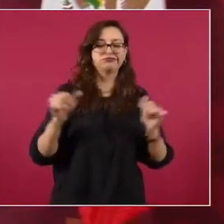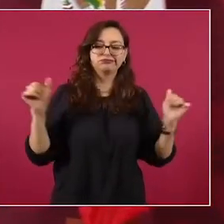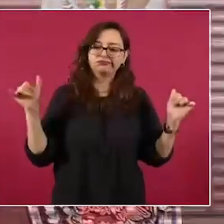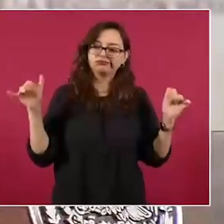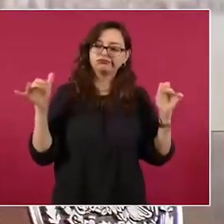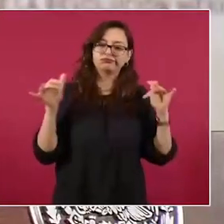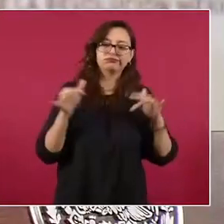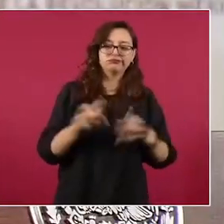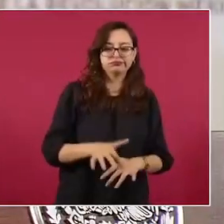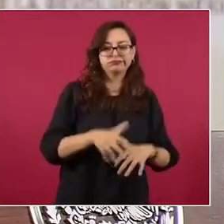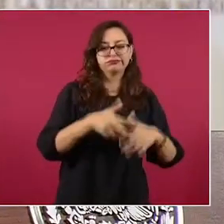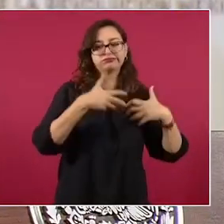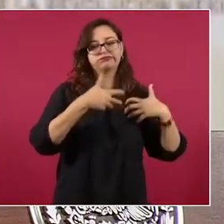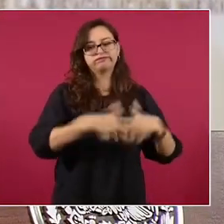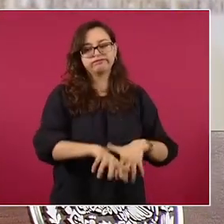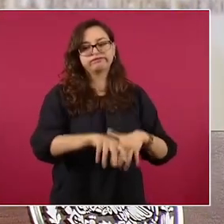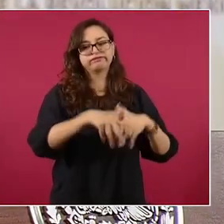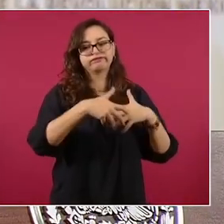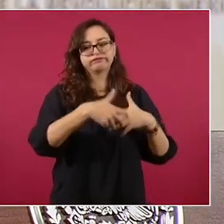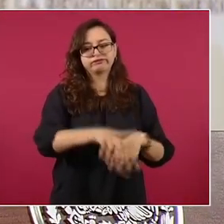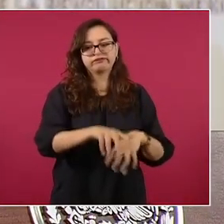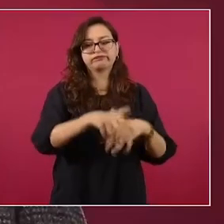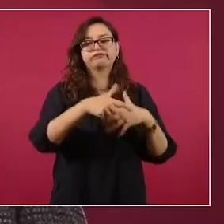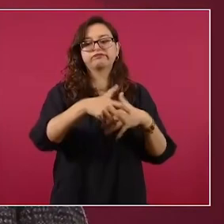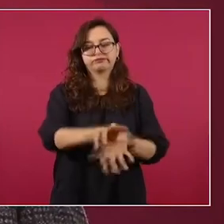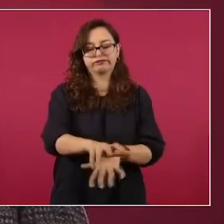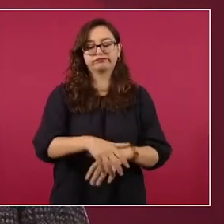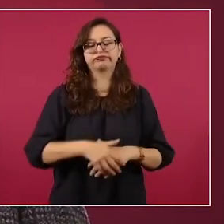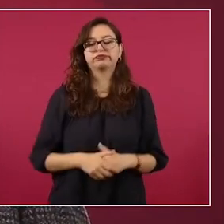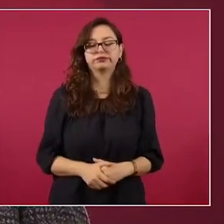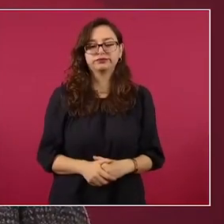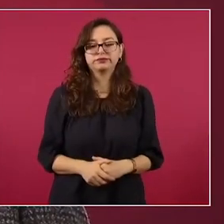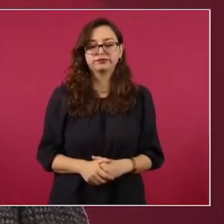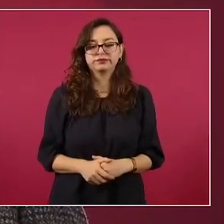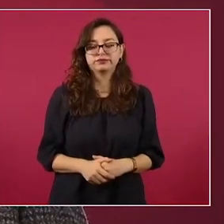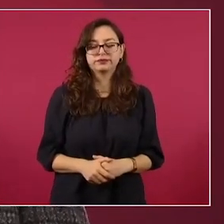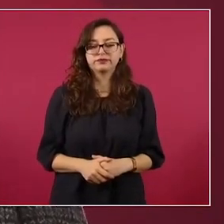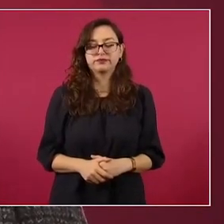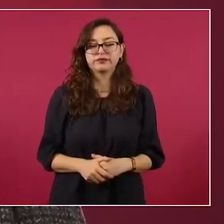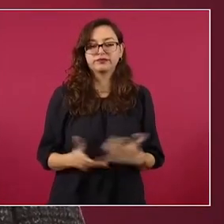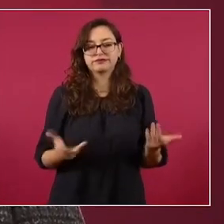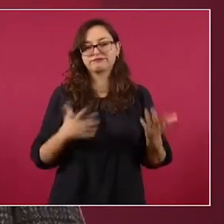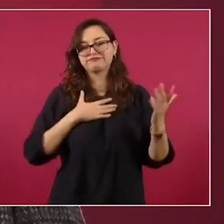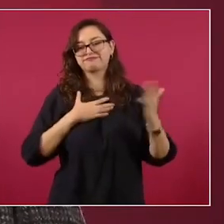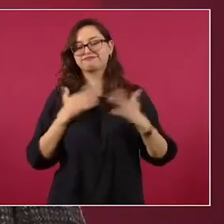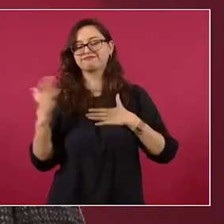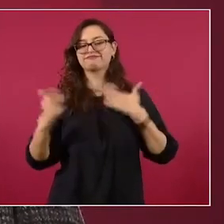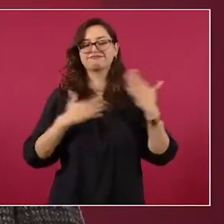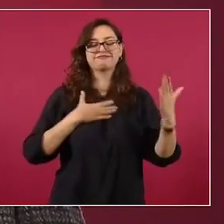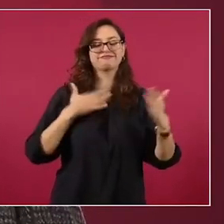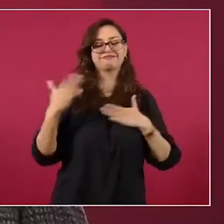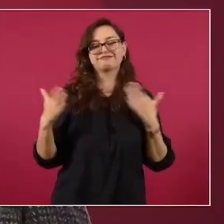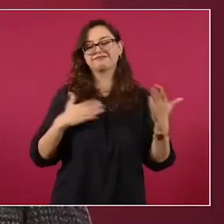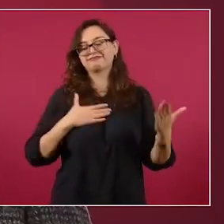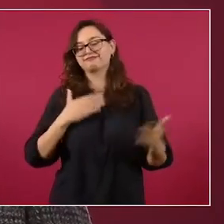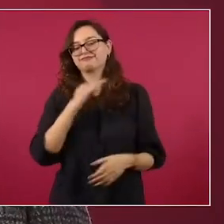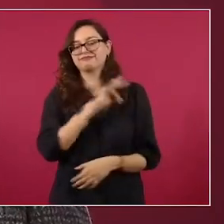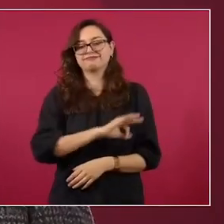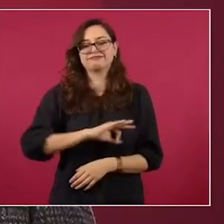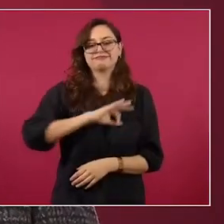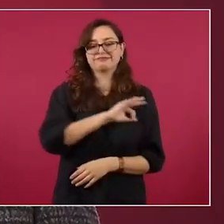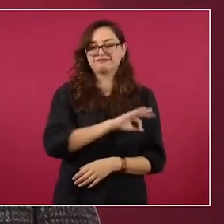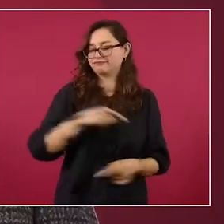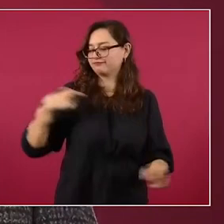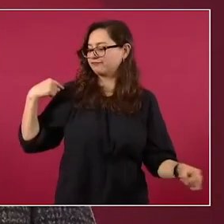festejar el